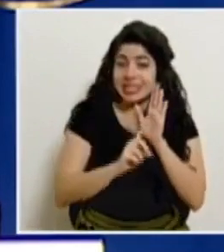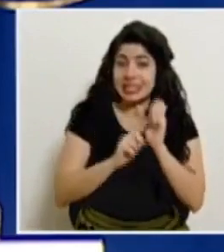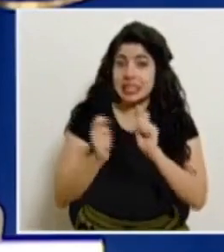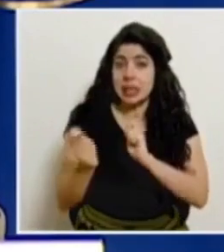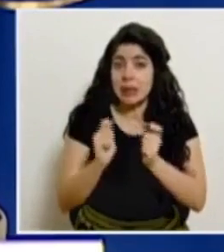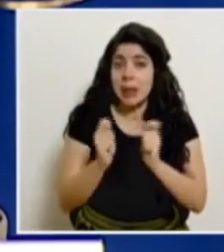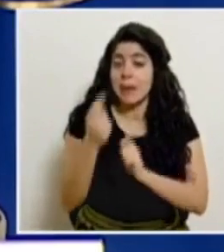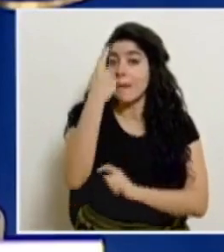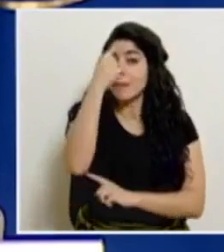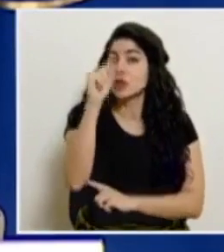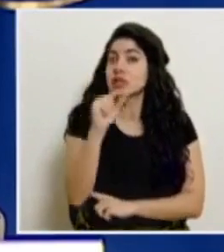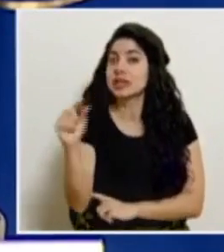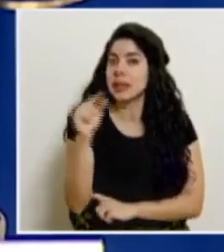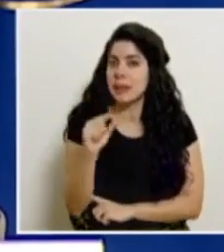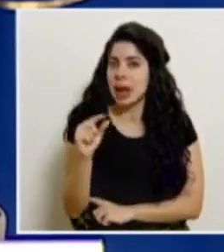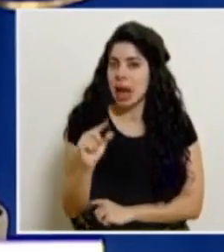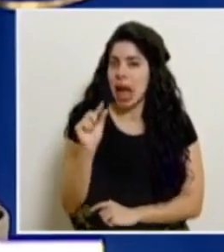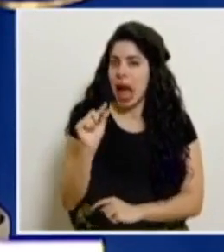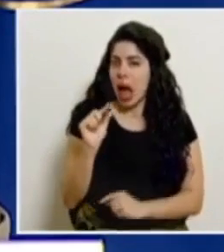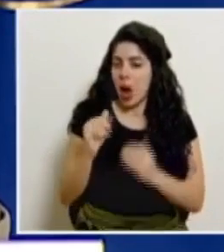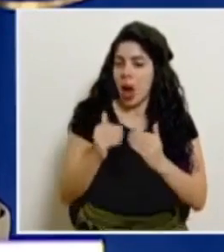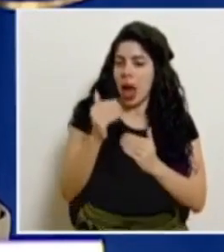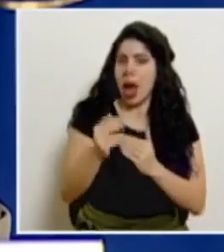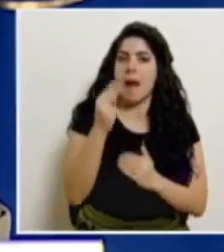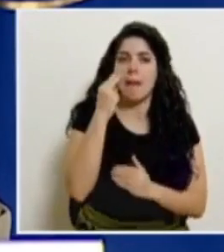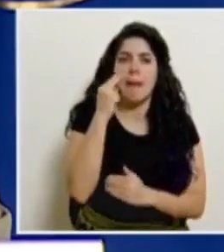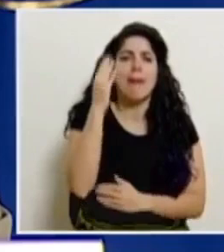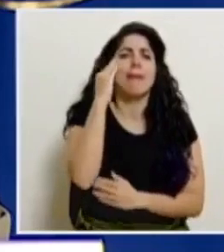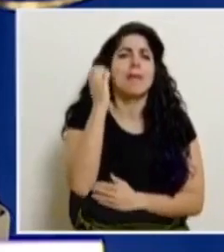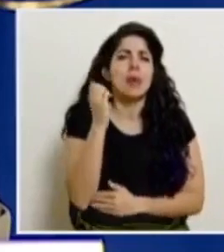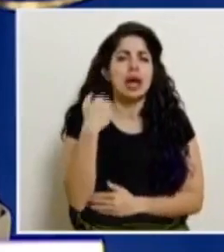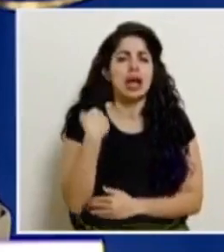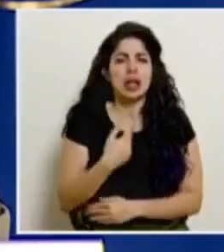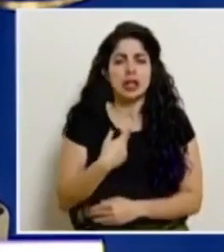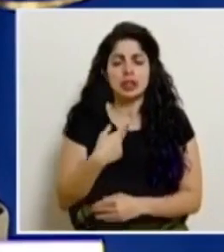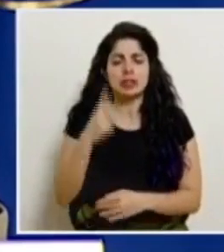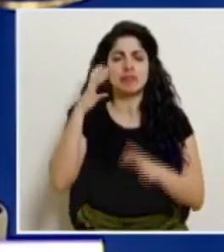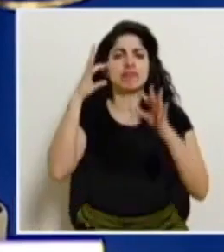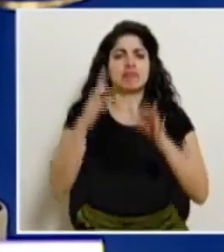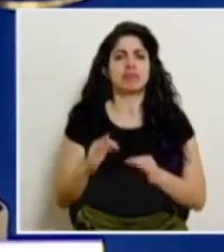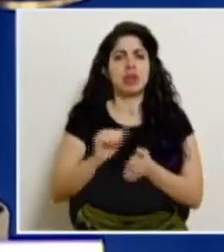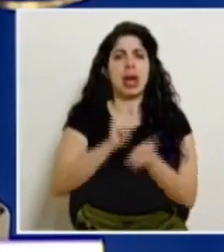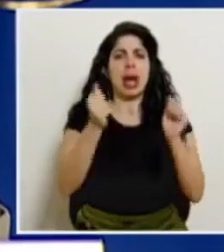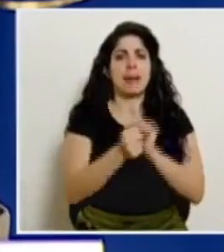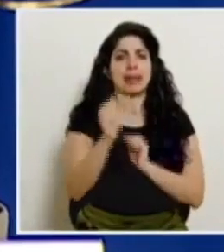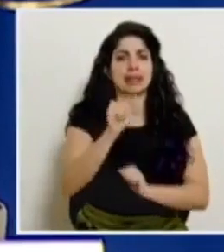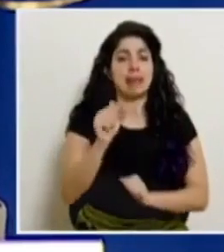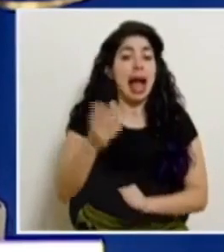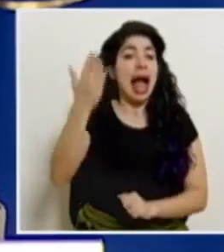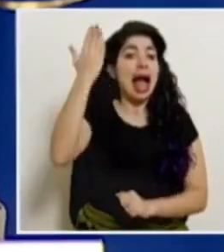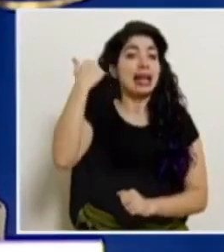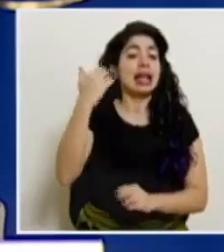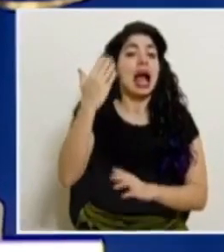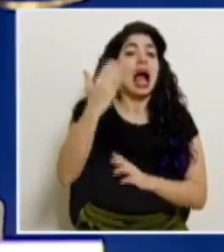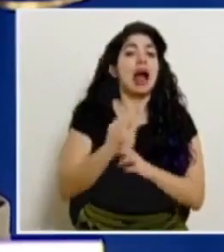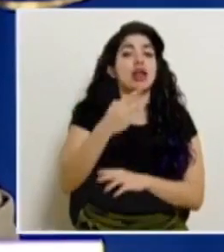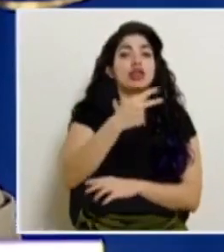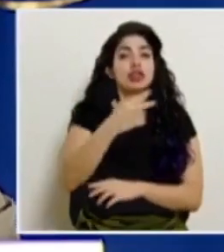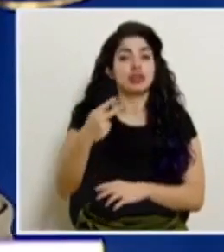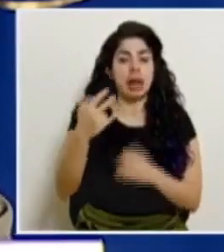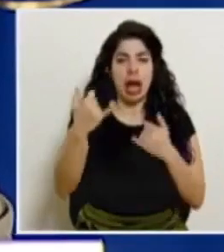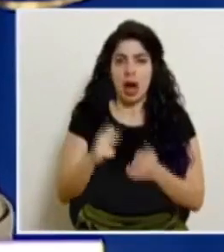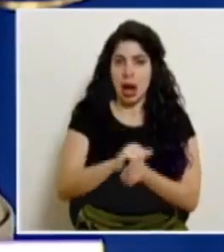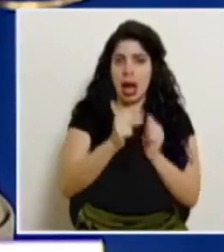semanalmente y ahora van a ver ustedes realmente por qué es que optamos por este cambio semanal, recordando que antes estábamos cada dos semanas.